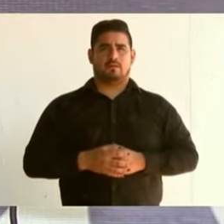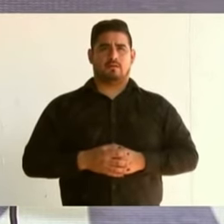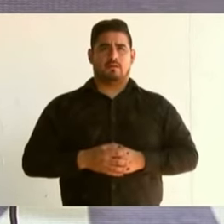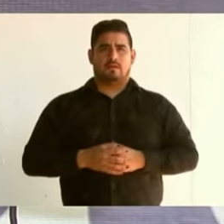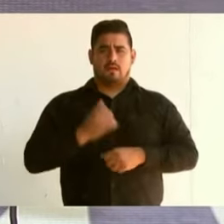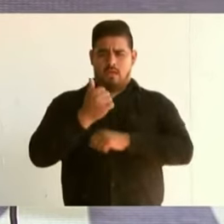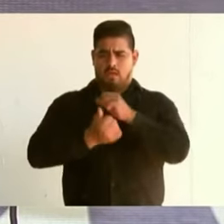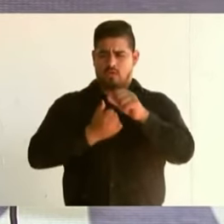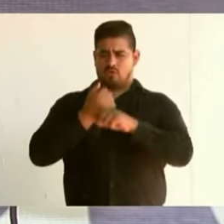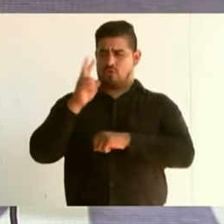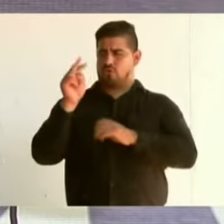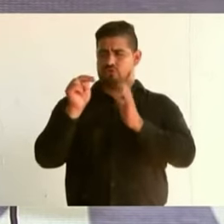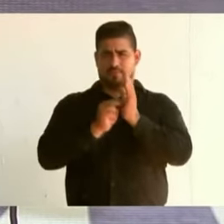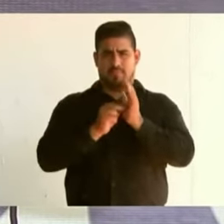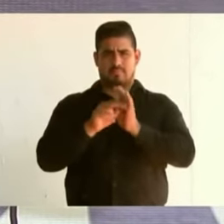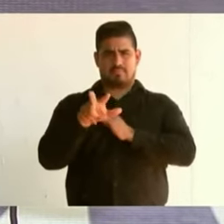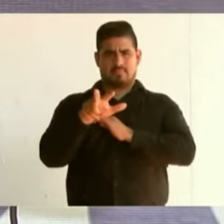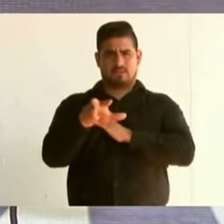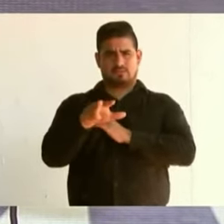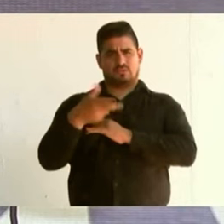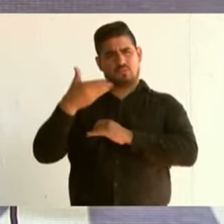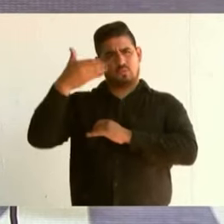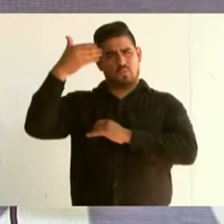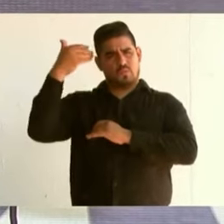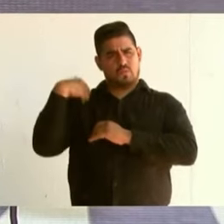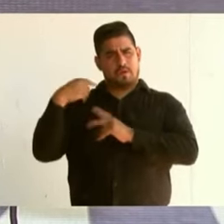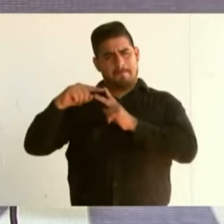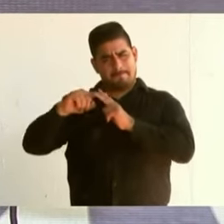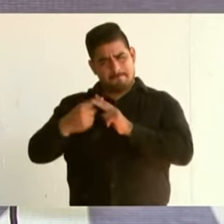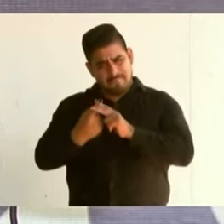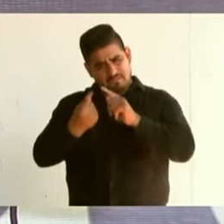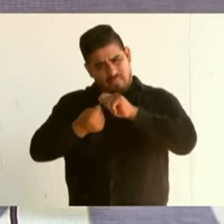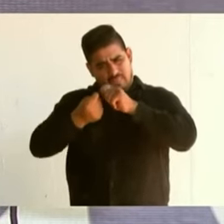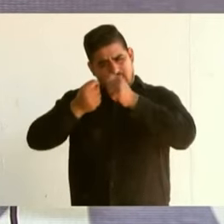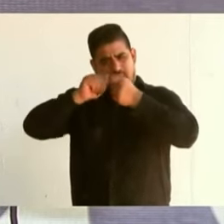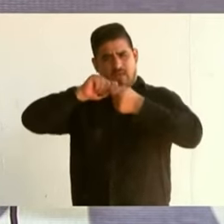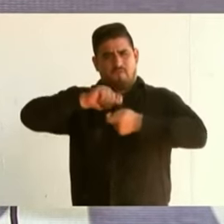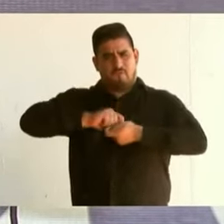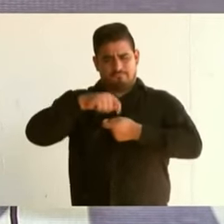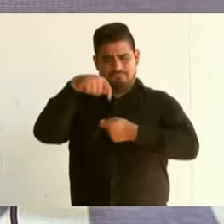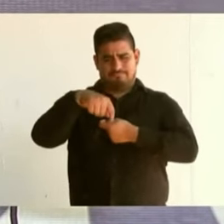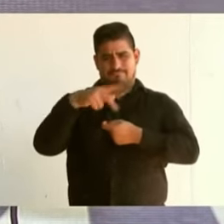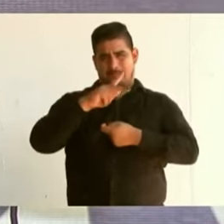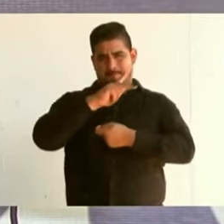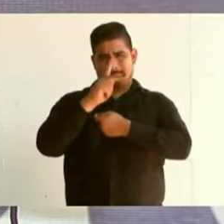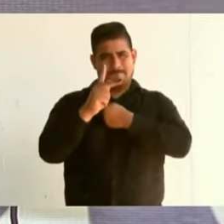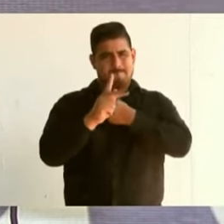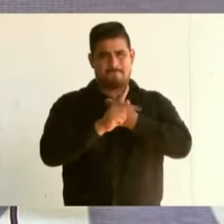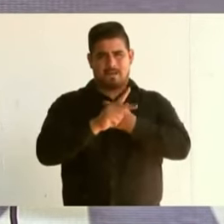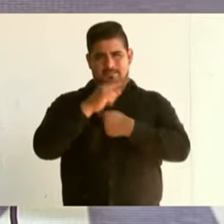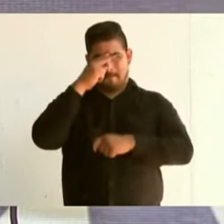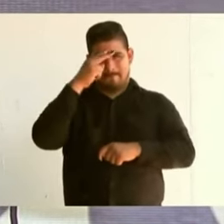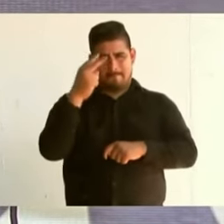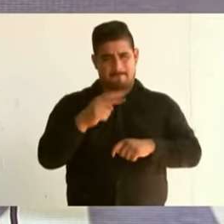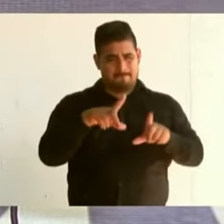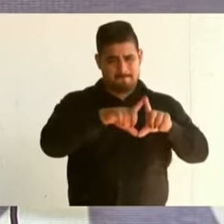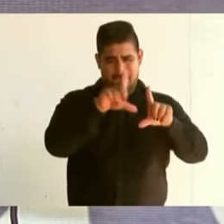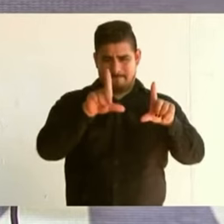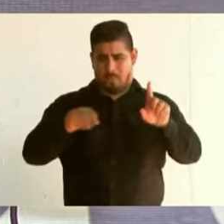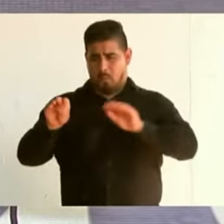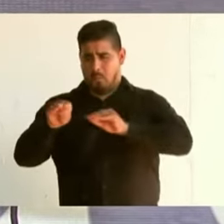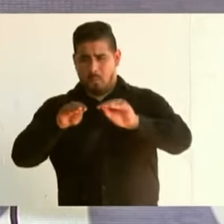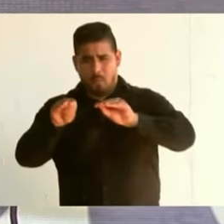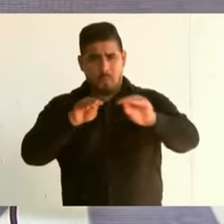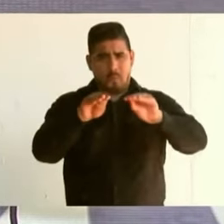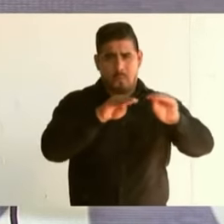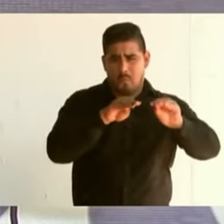2018 inició una transformación en nuestro país. Muchos movimientos sociales